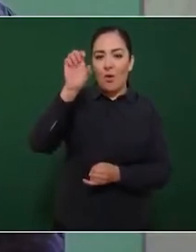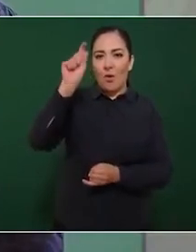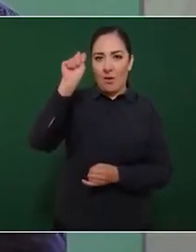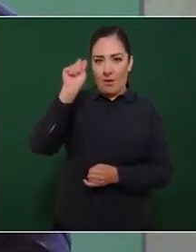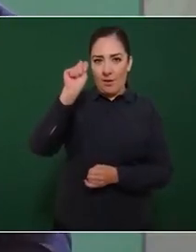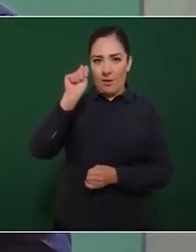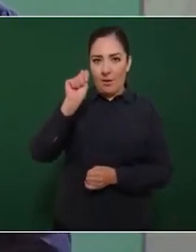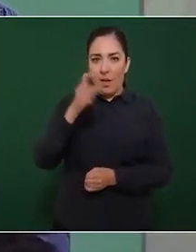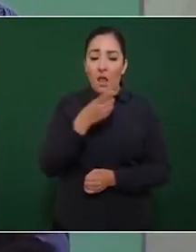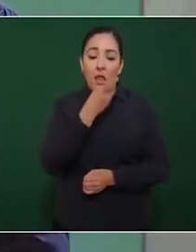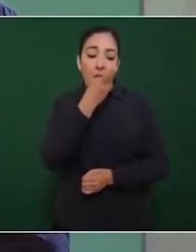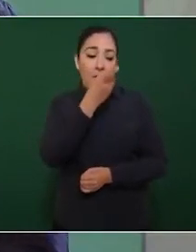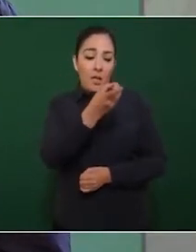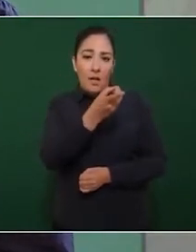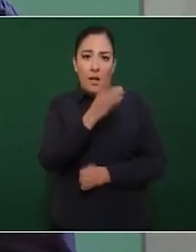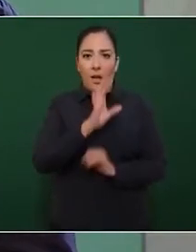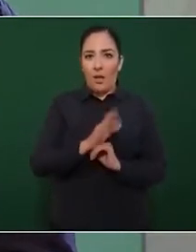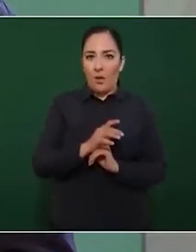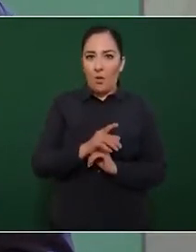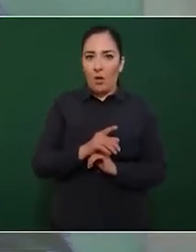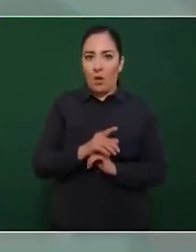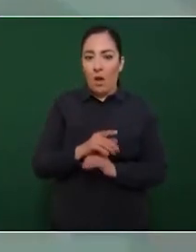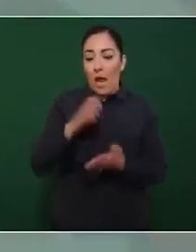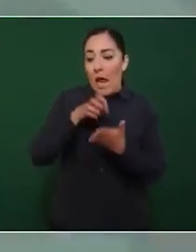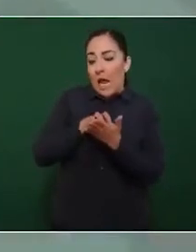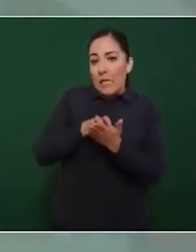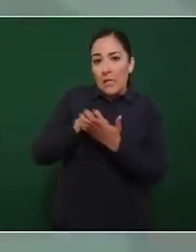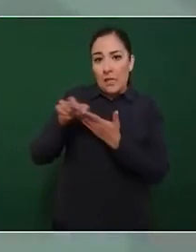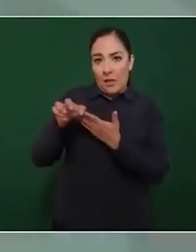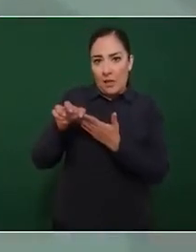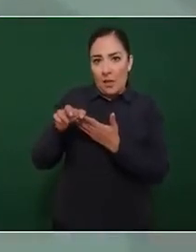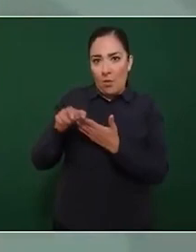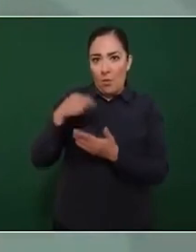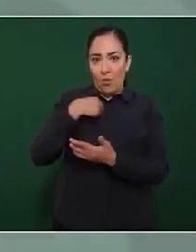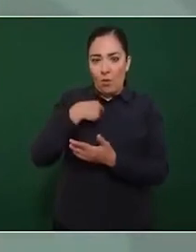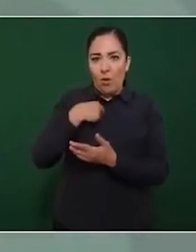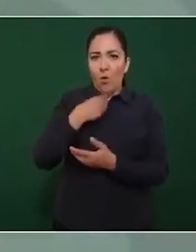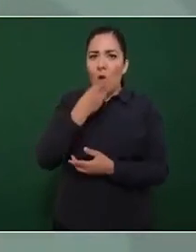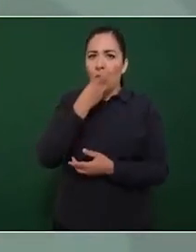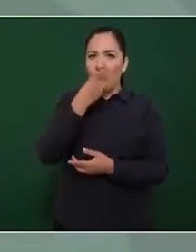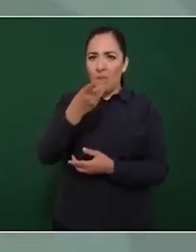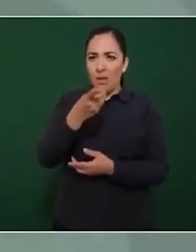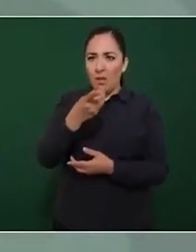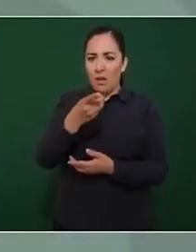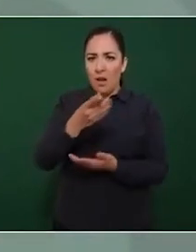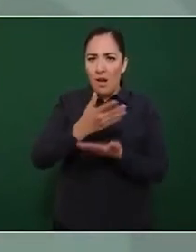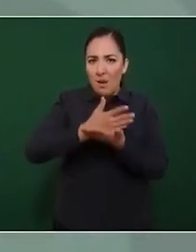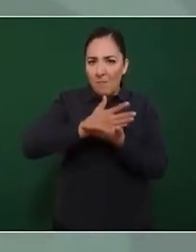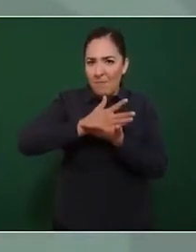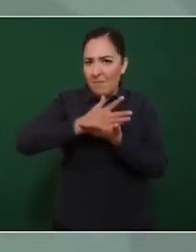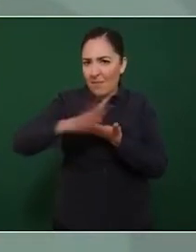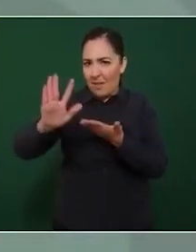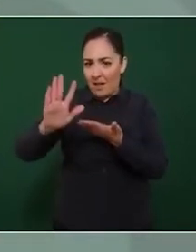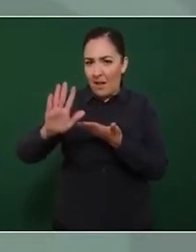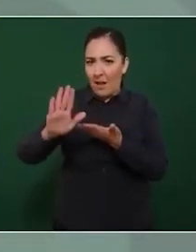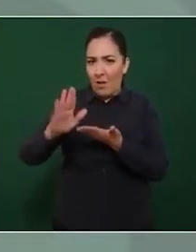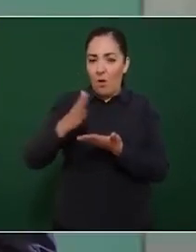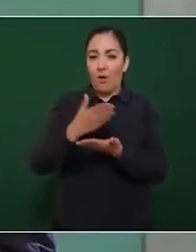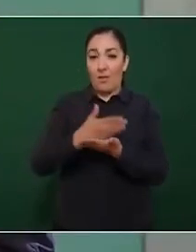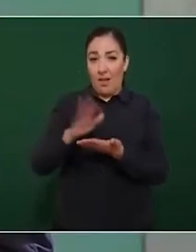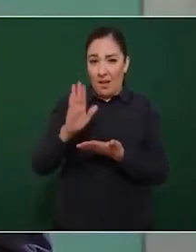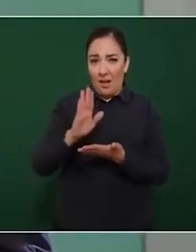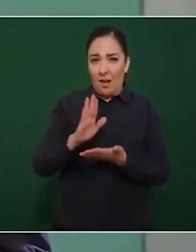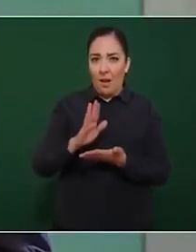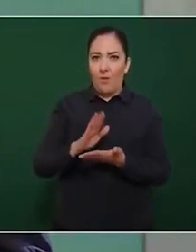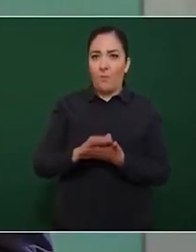dijeron de que era exagerado lo que estaba planteando no solo que era indebido sino que era exagerado